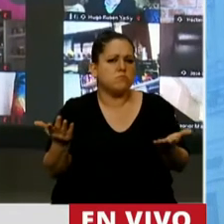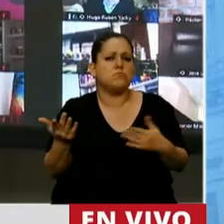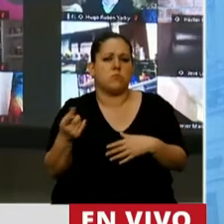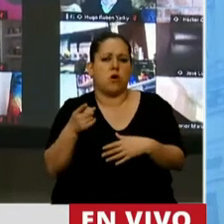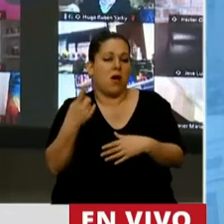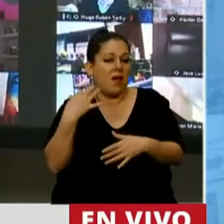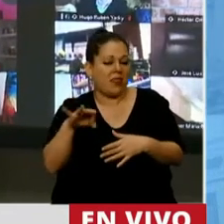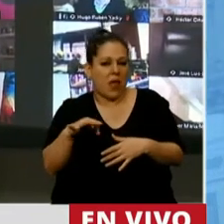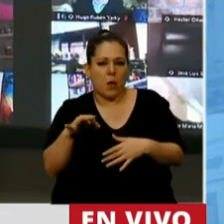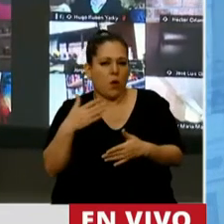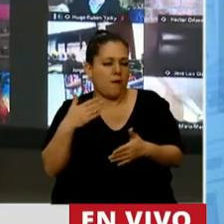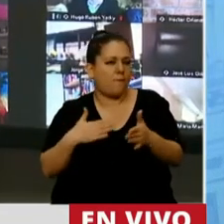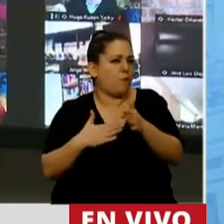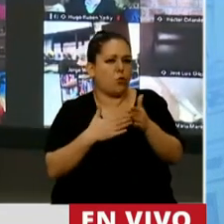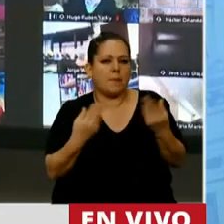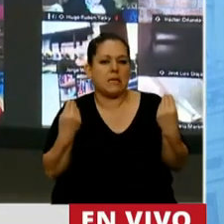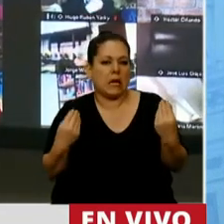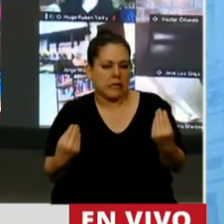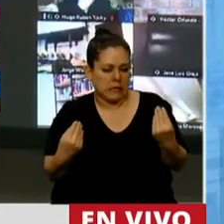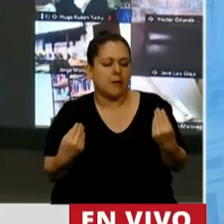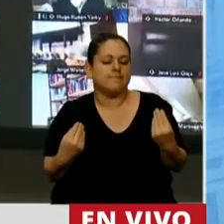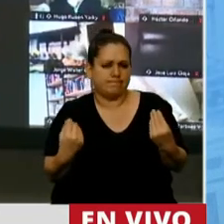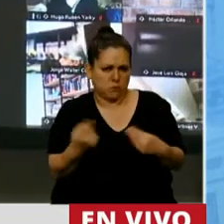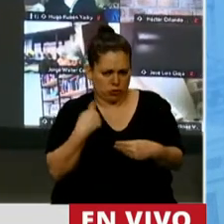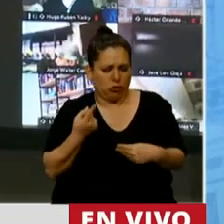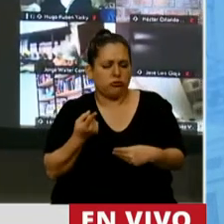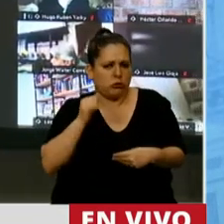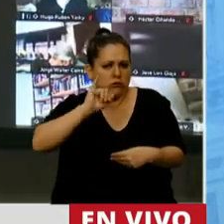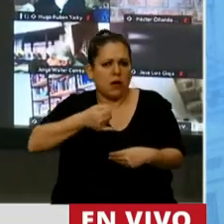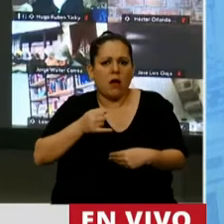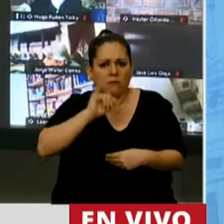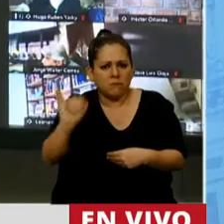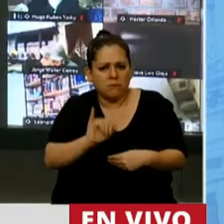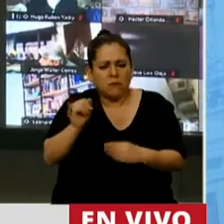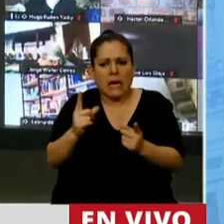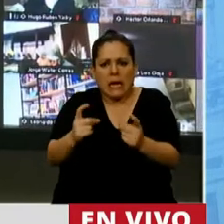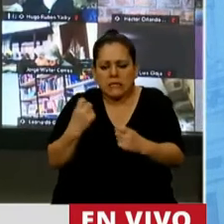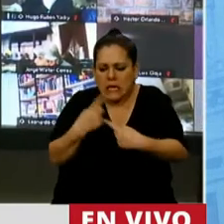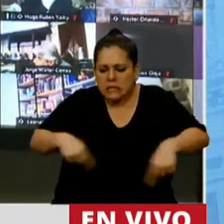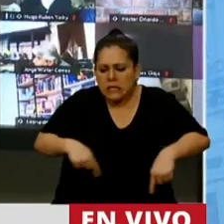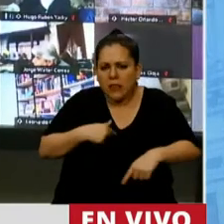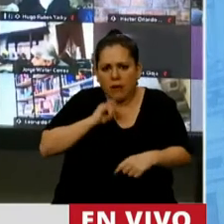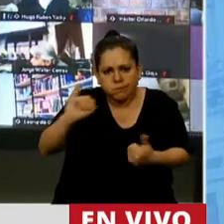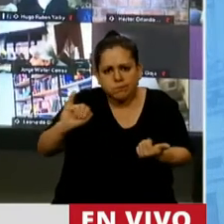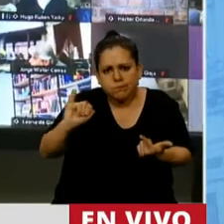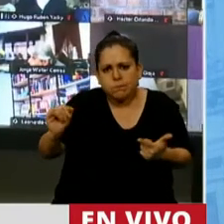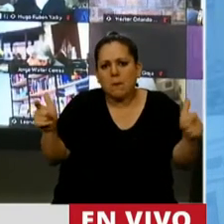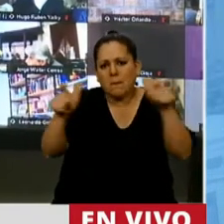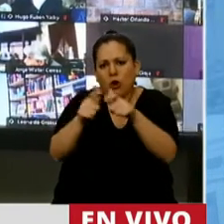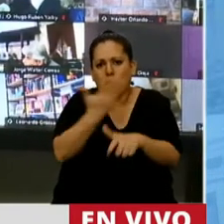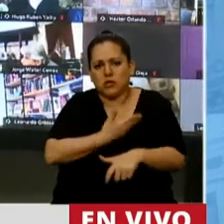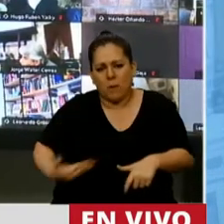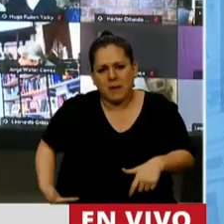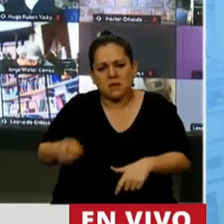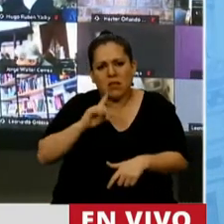diputado. Lo que Le hacemos llegar a estas necesidades al presidente de la comisión que sabe